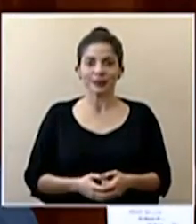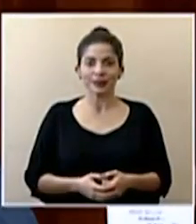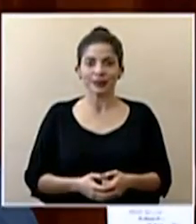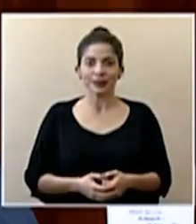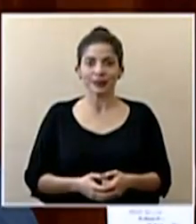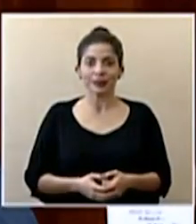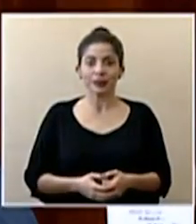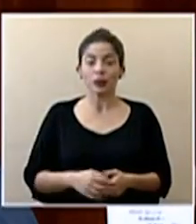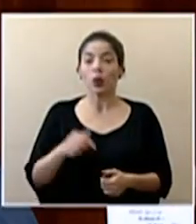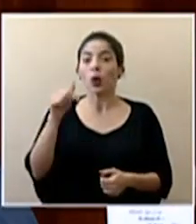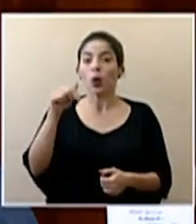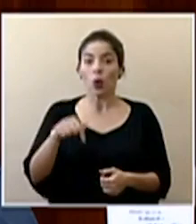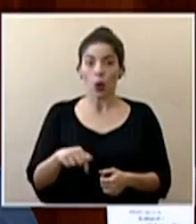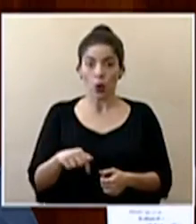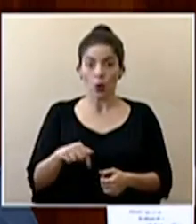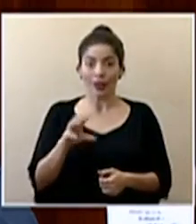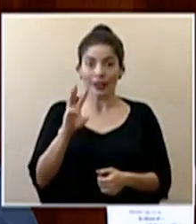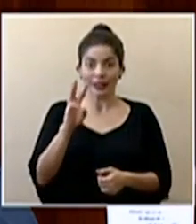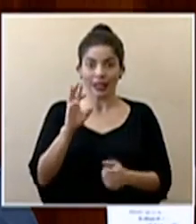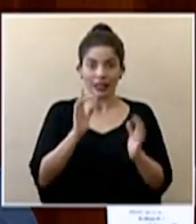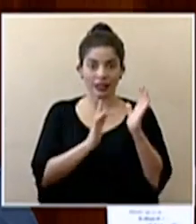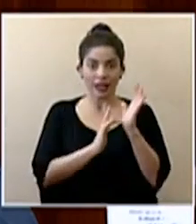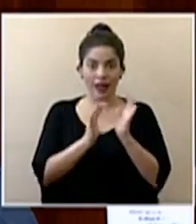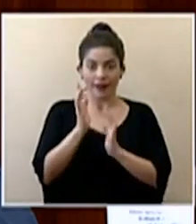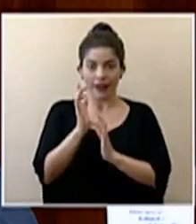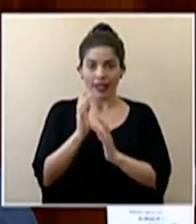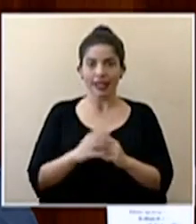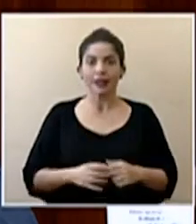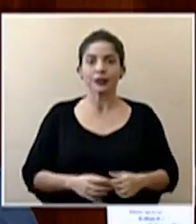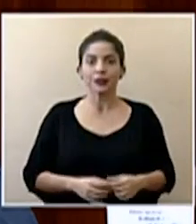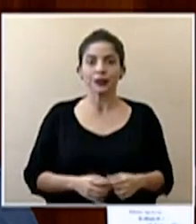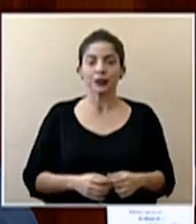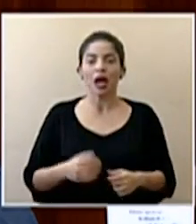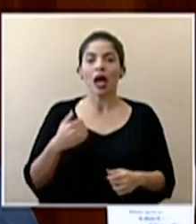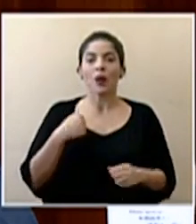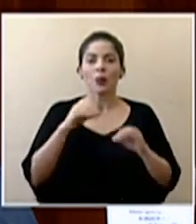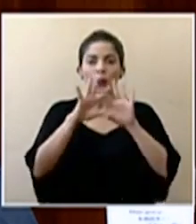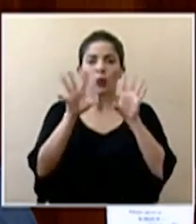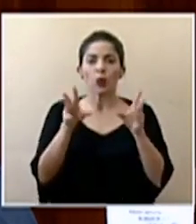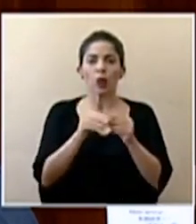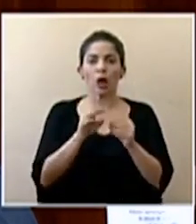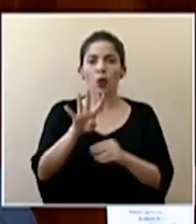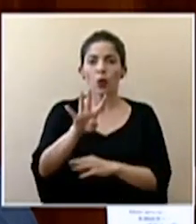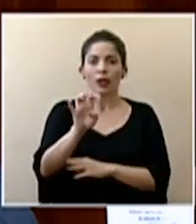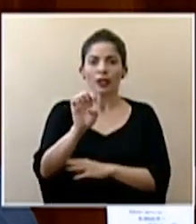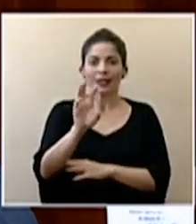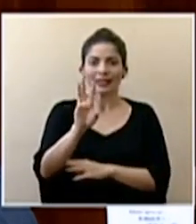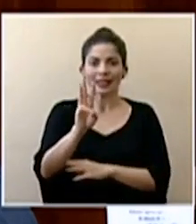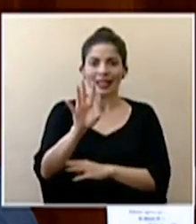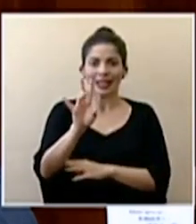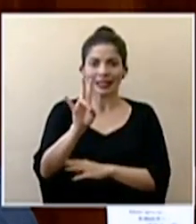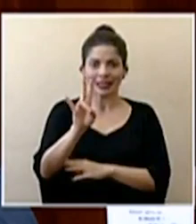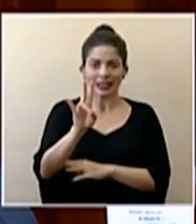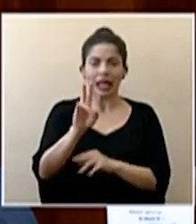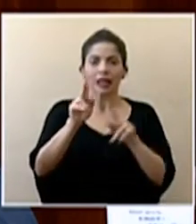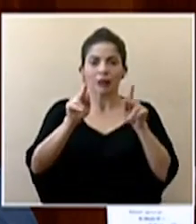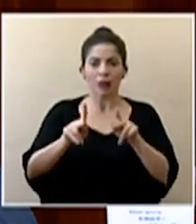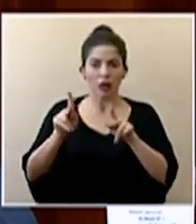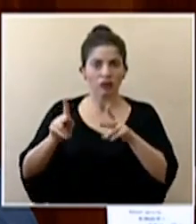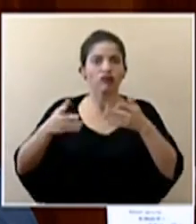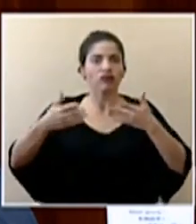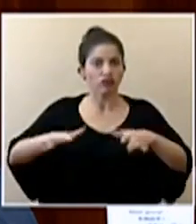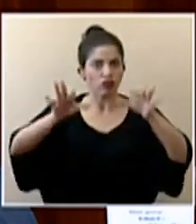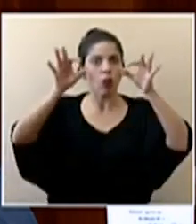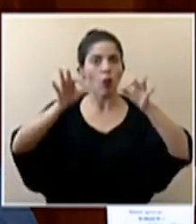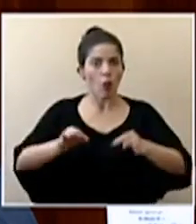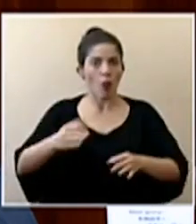Al día de hoy 6 de abril tenemos un total de 467 casos confirmados por